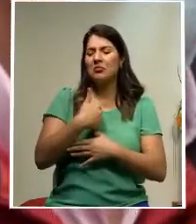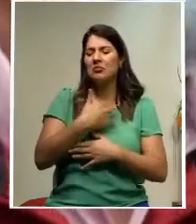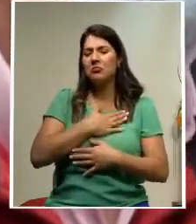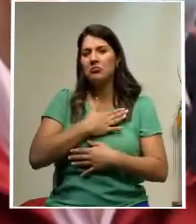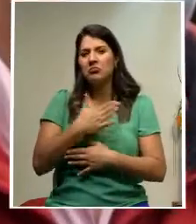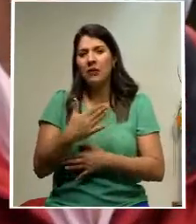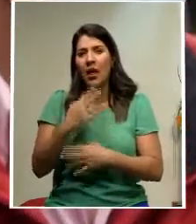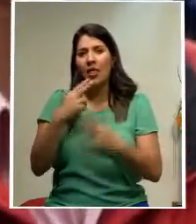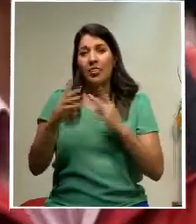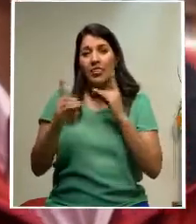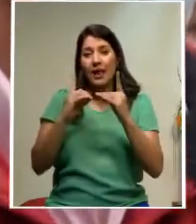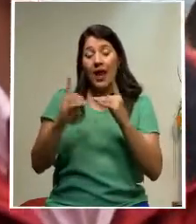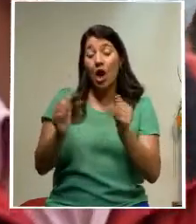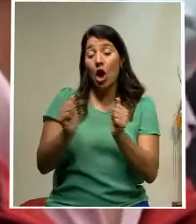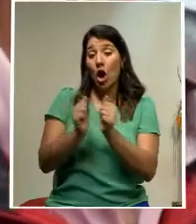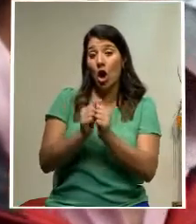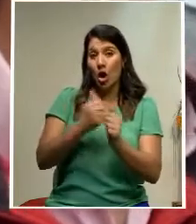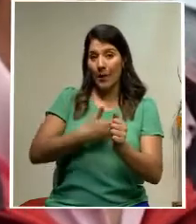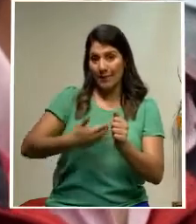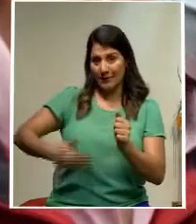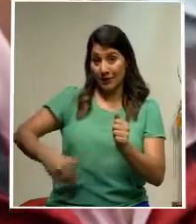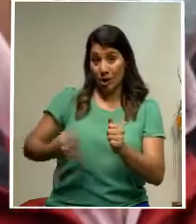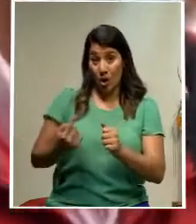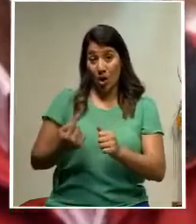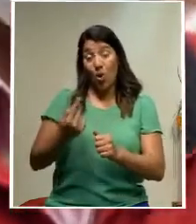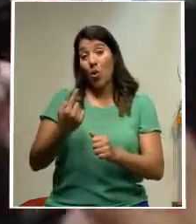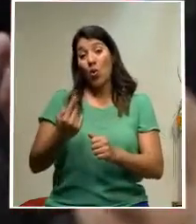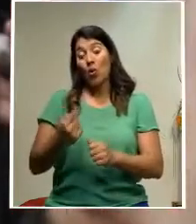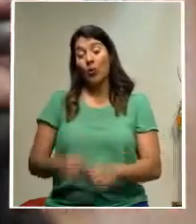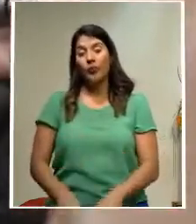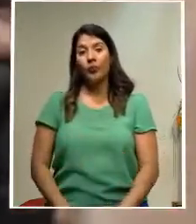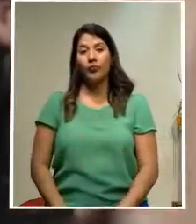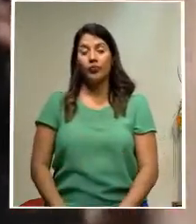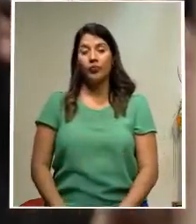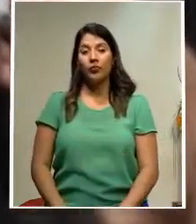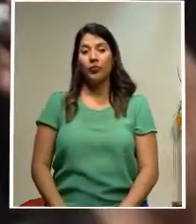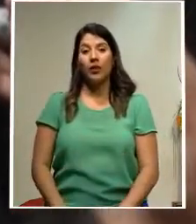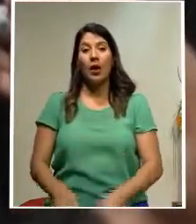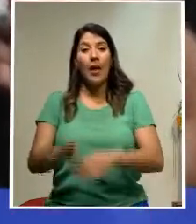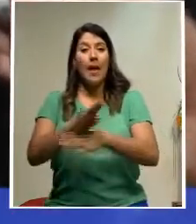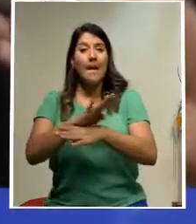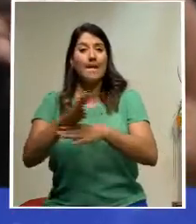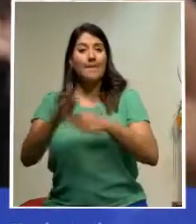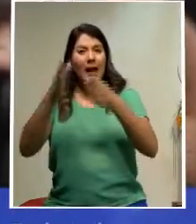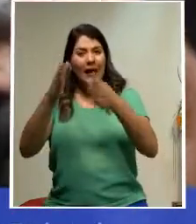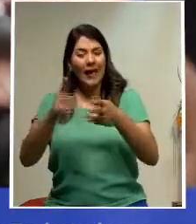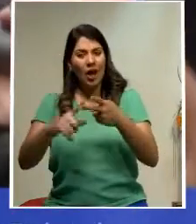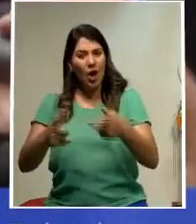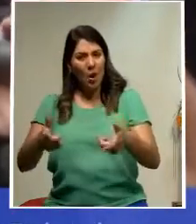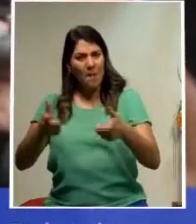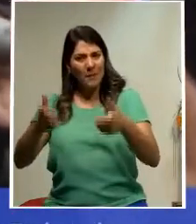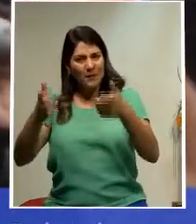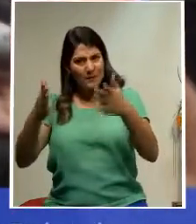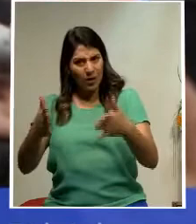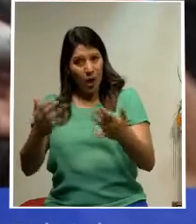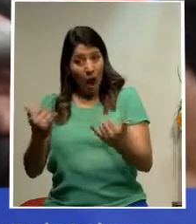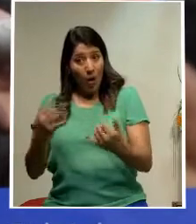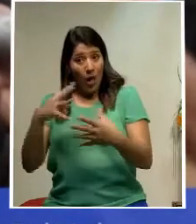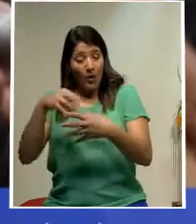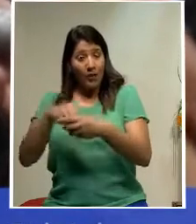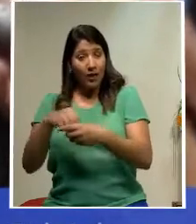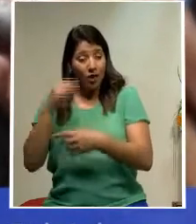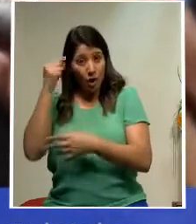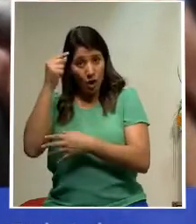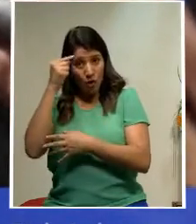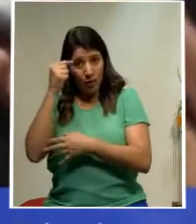diálogo con el gobierno de Lazo, un ex banquero de derecha. Los banqueros y los millonarios están en el gobierno, no